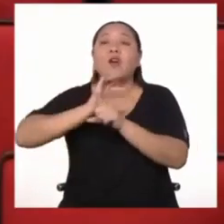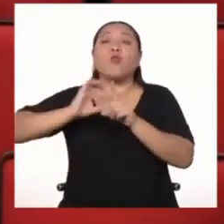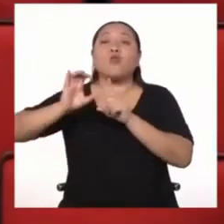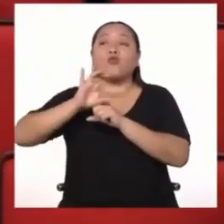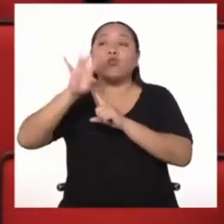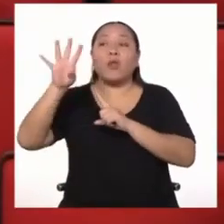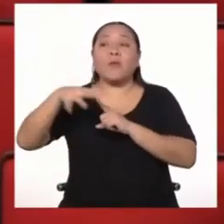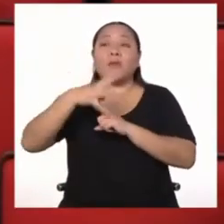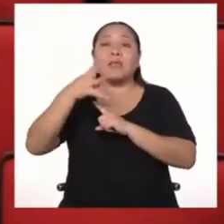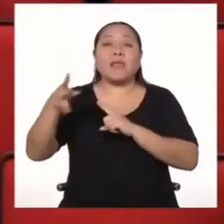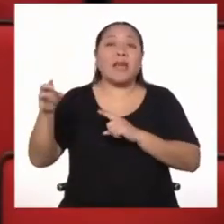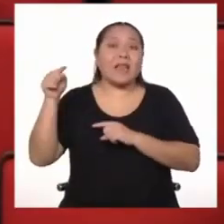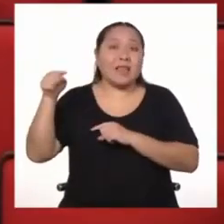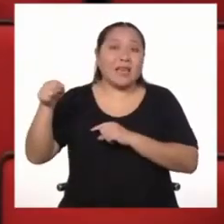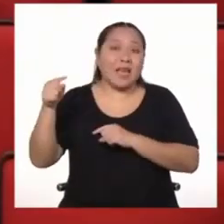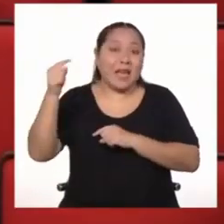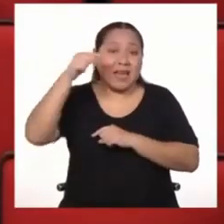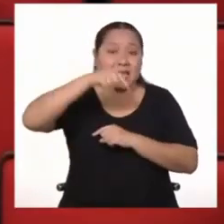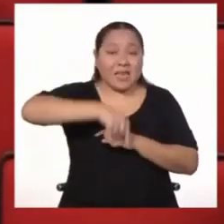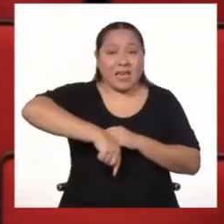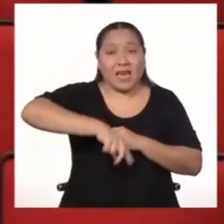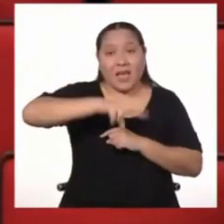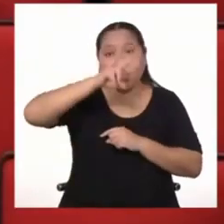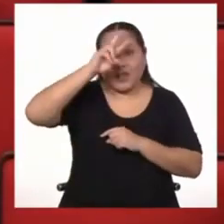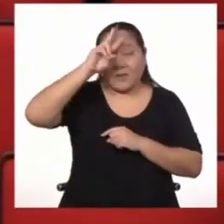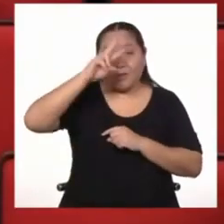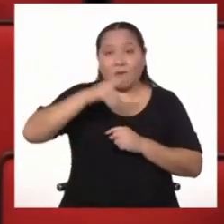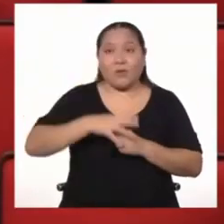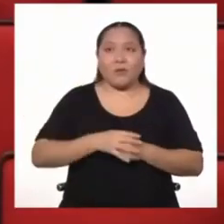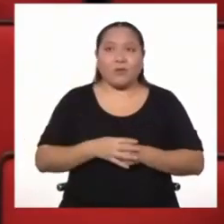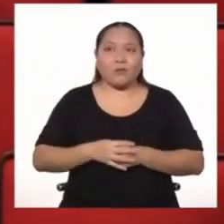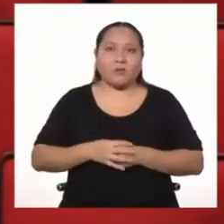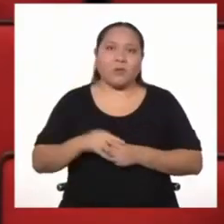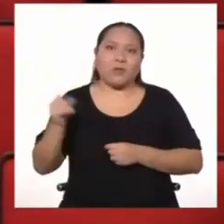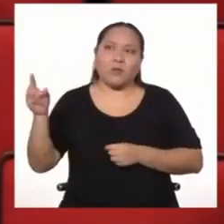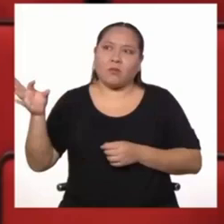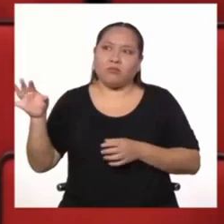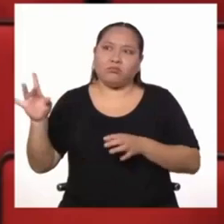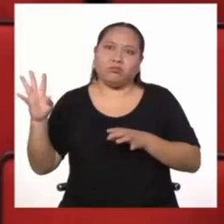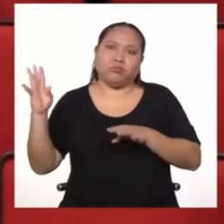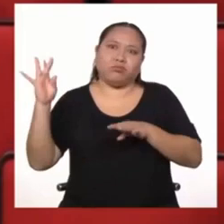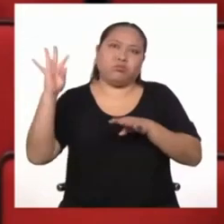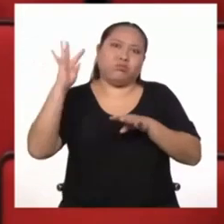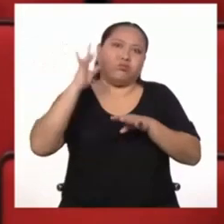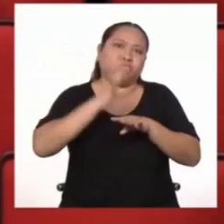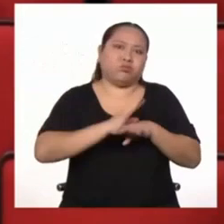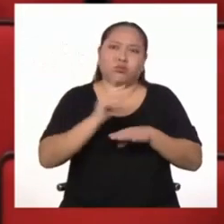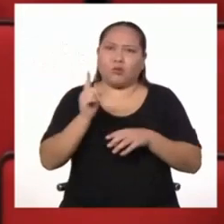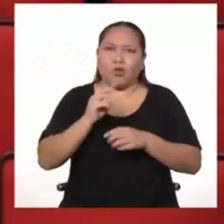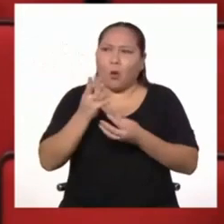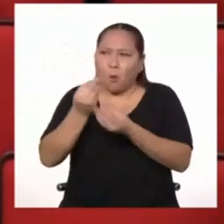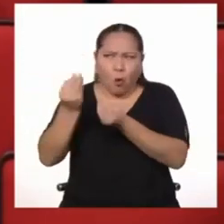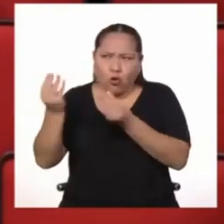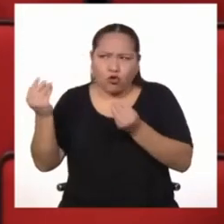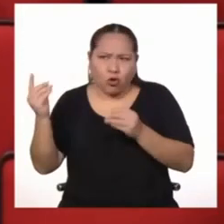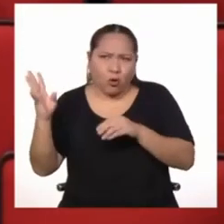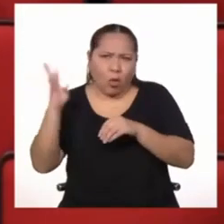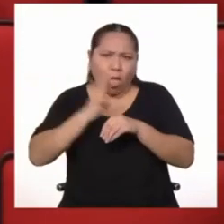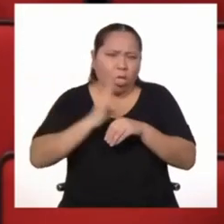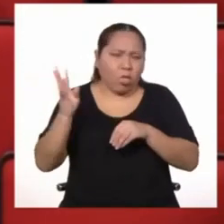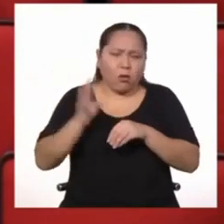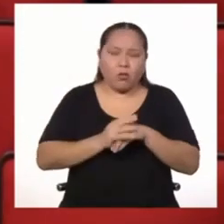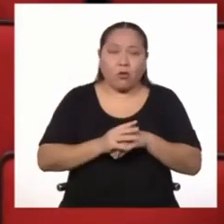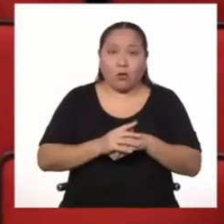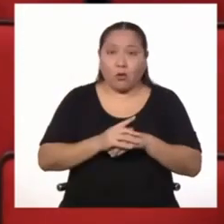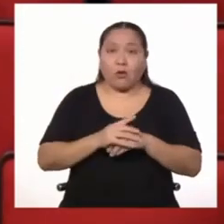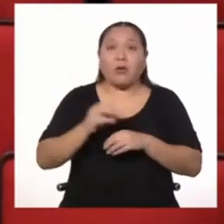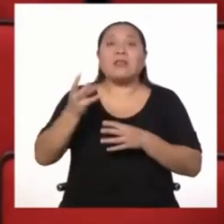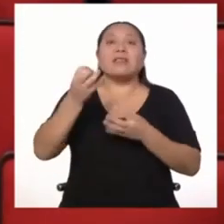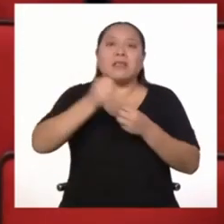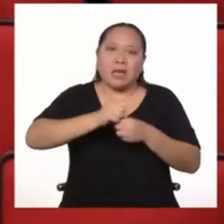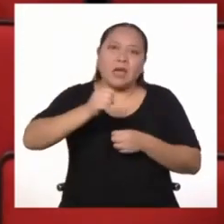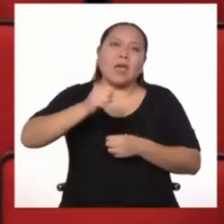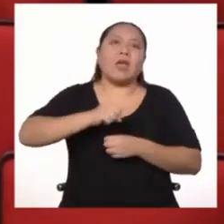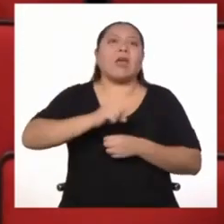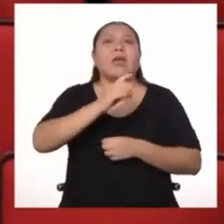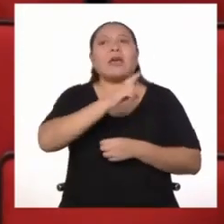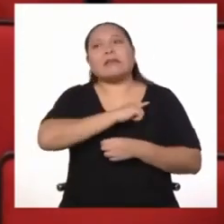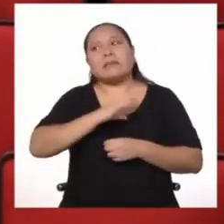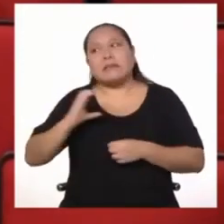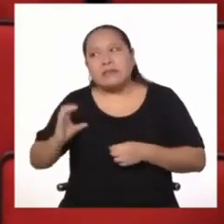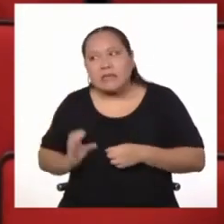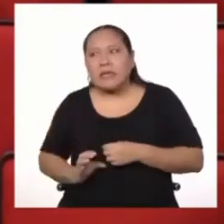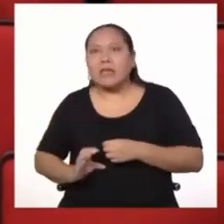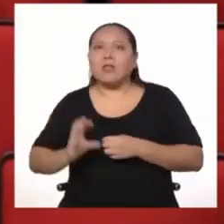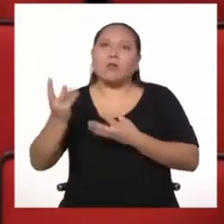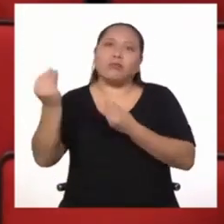Si bien la inmigración británica no fue tan numerosa como la china, la japonesa o la italiana, nos dio